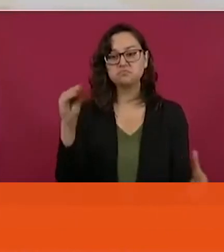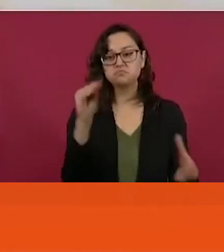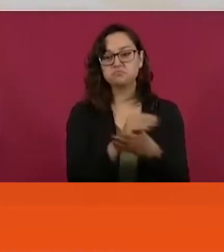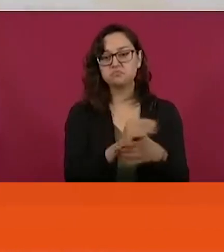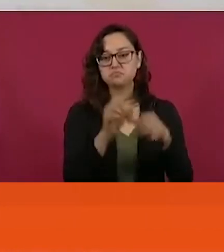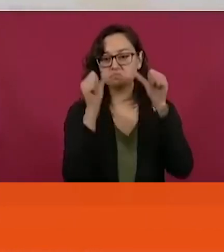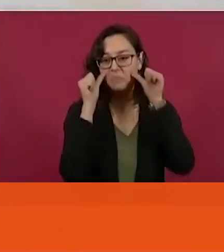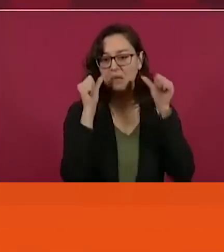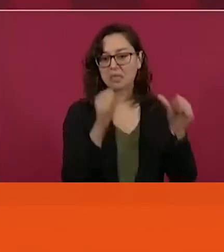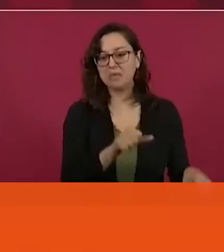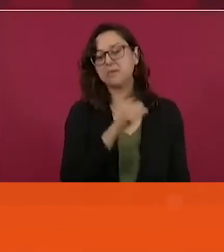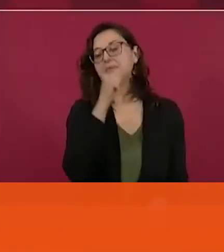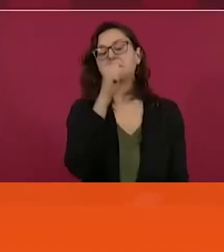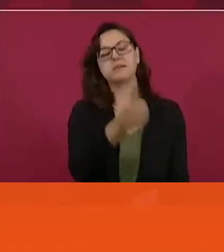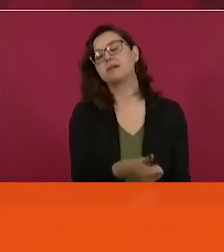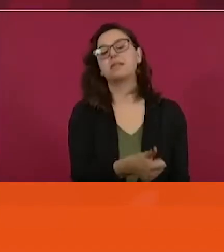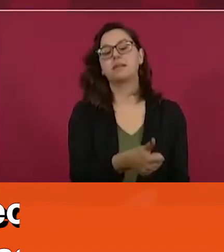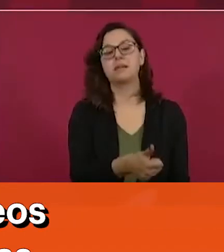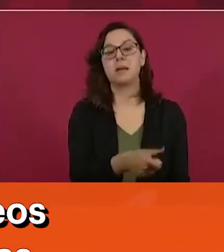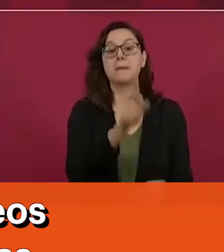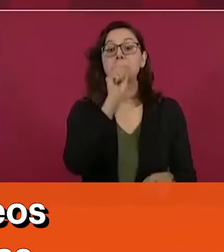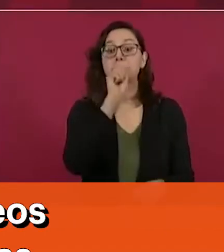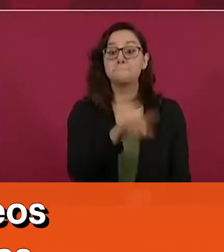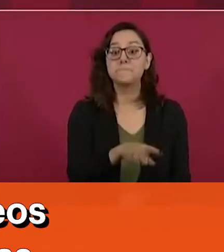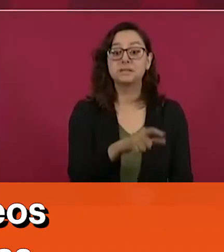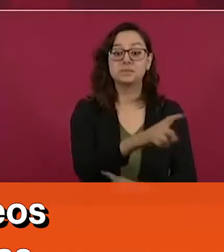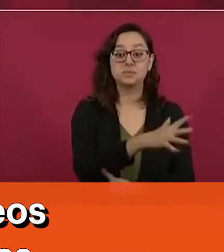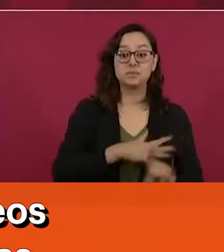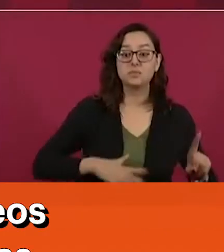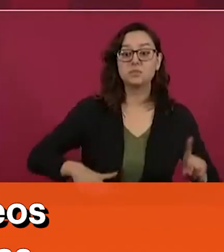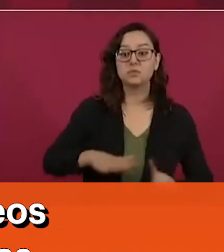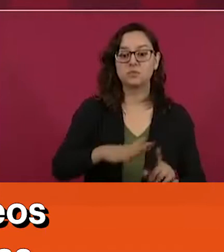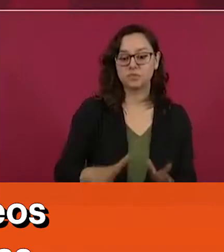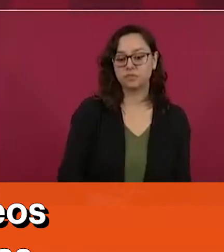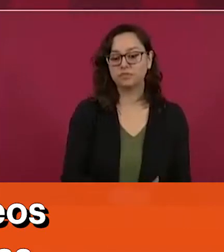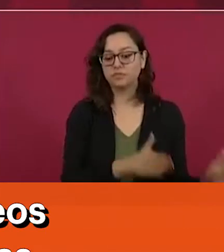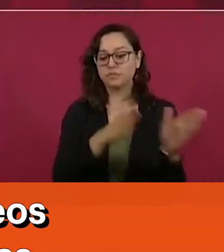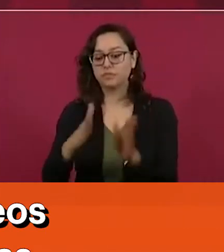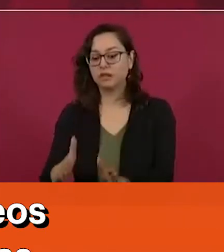subterráneos, no afecta cenotes,